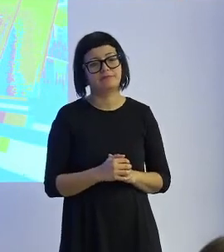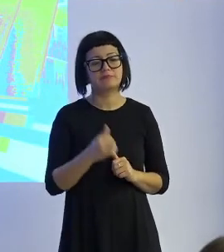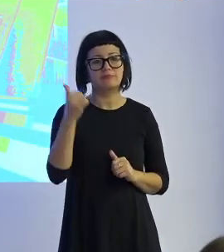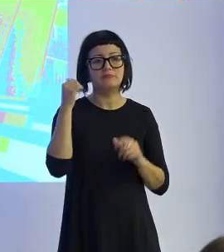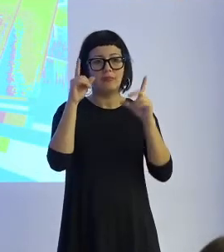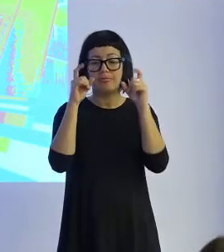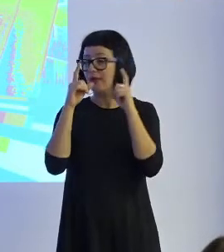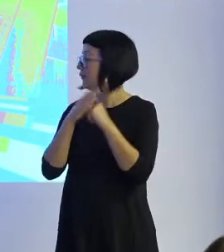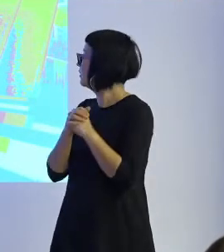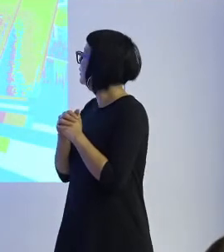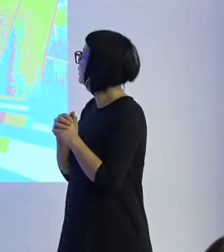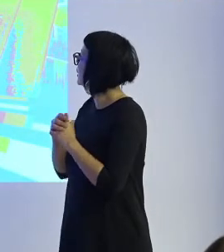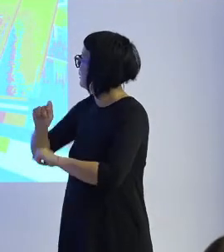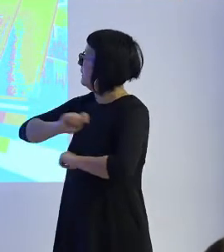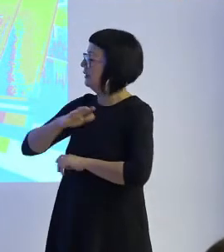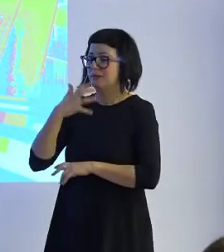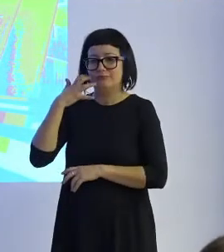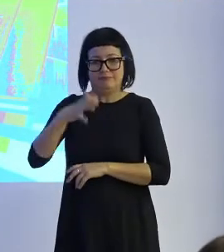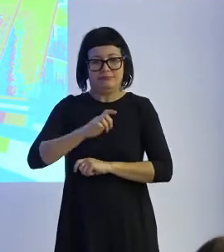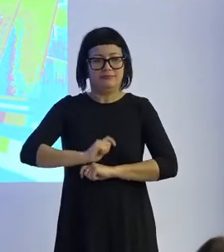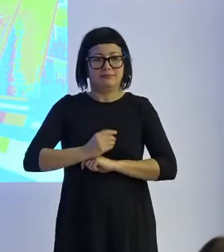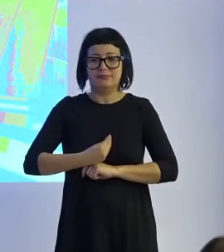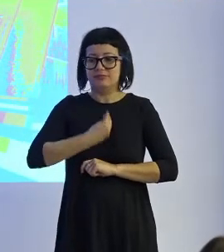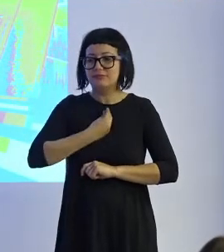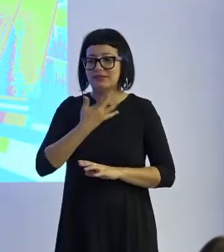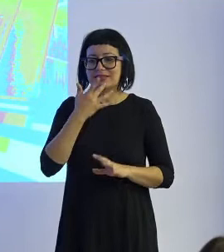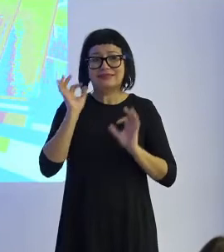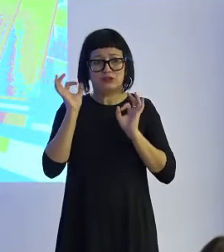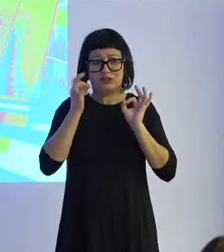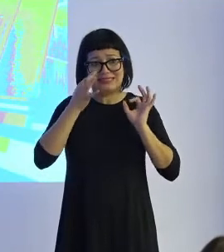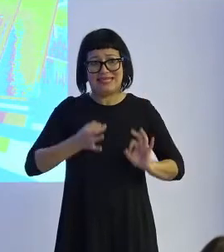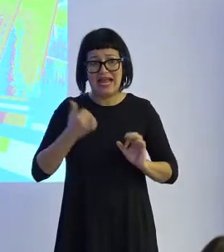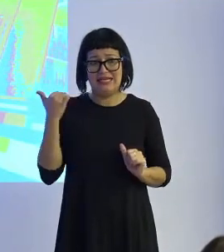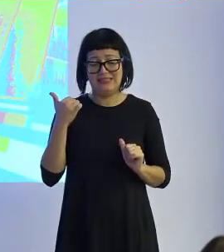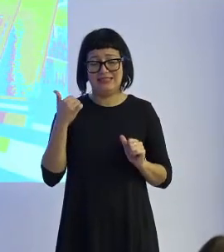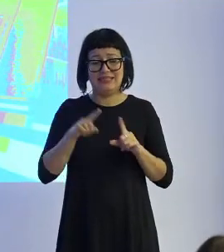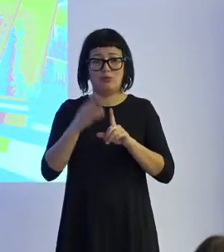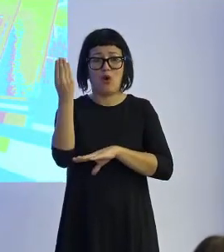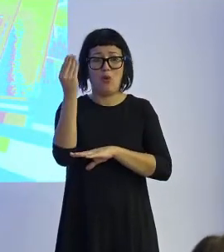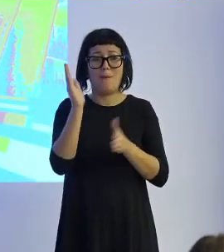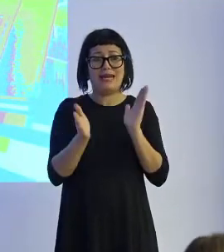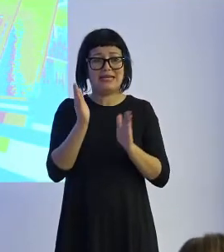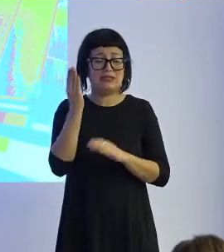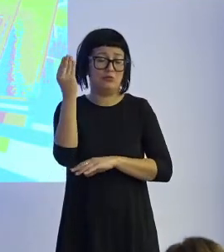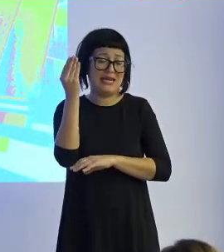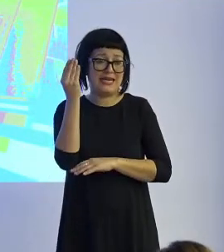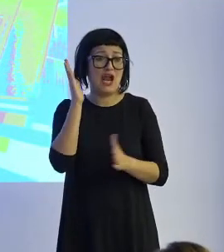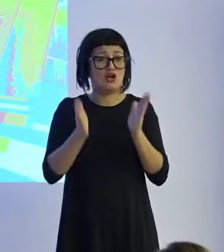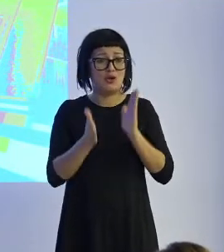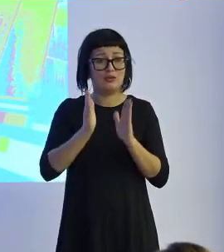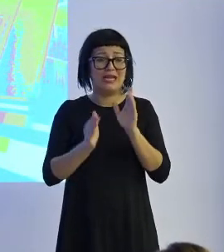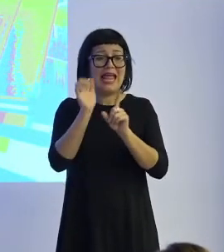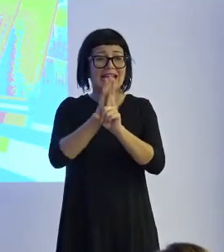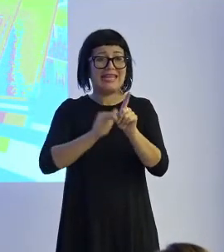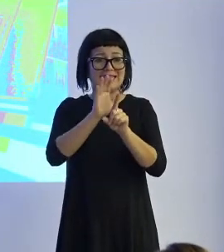esta fotografía es un poco espeluznante esto sería un esto es real en este caso es un maniquí pero este es un robot que te lava